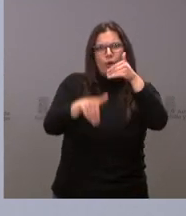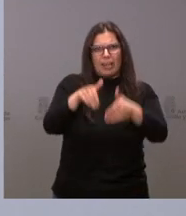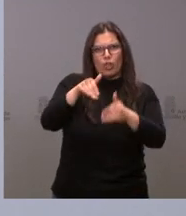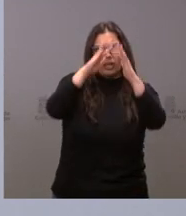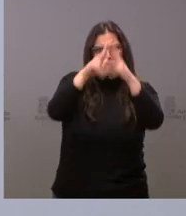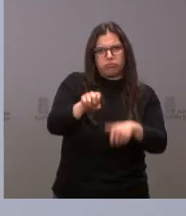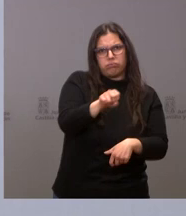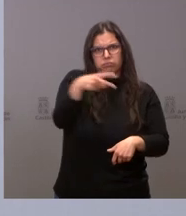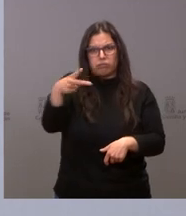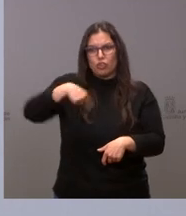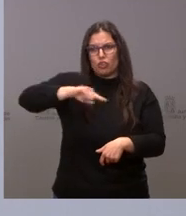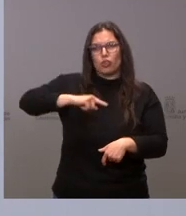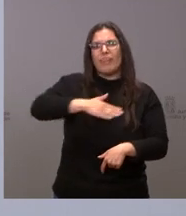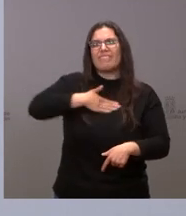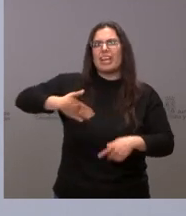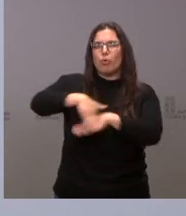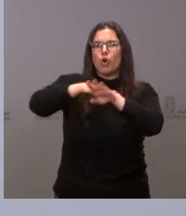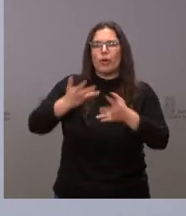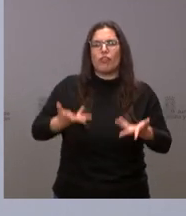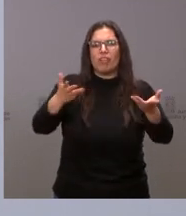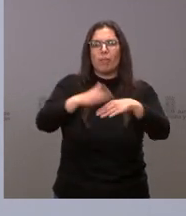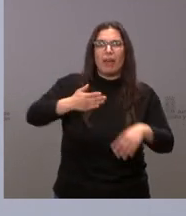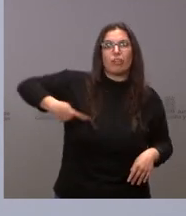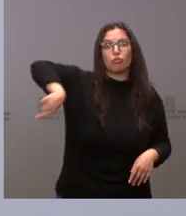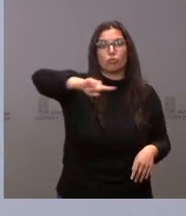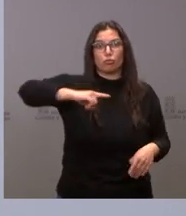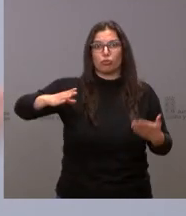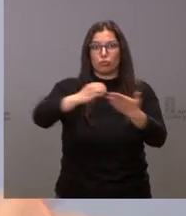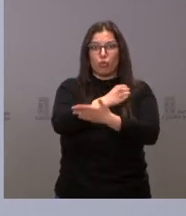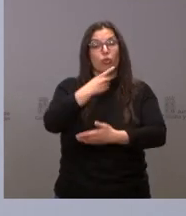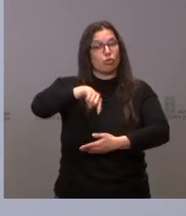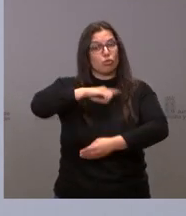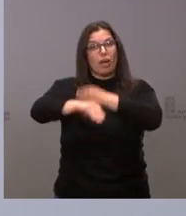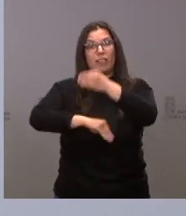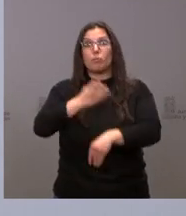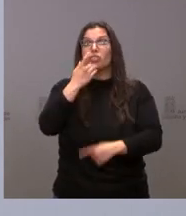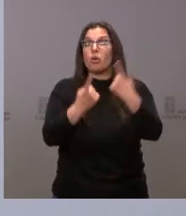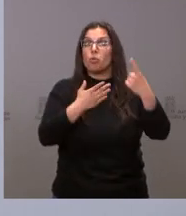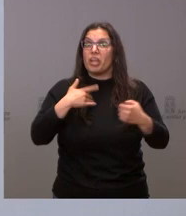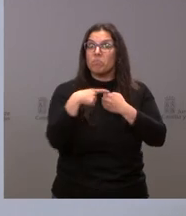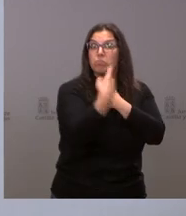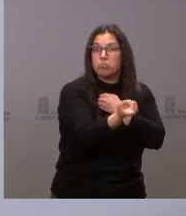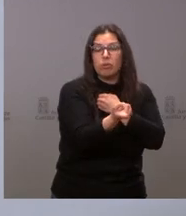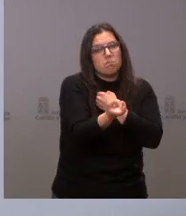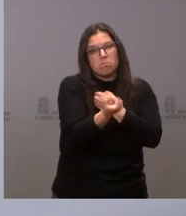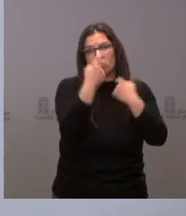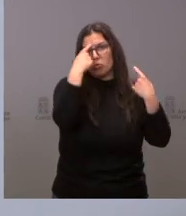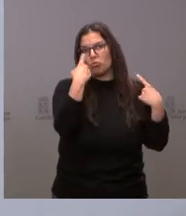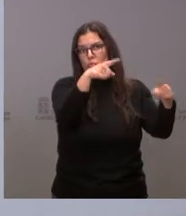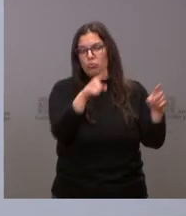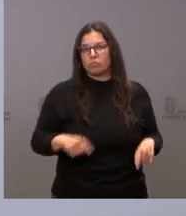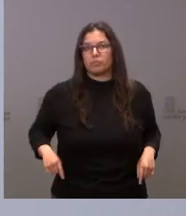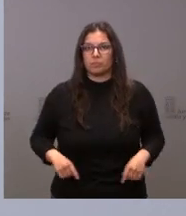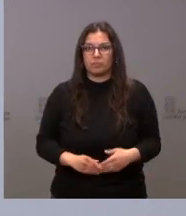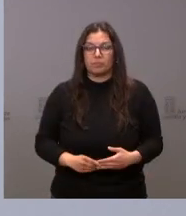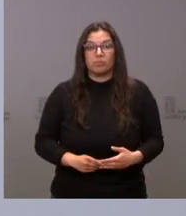todos esa es nuestra responsabilidad y lo vamos a hacer y el que quiera auto excluirse ese será su responsabilidad